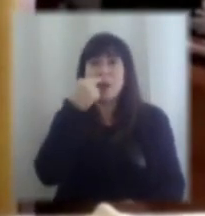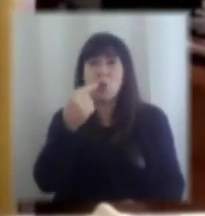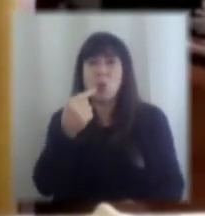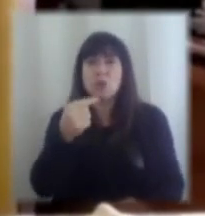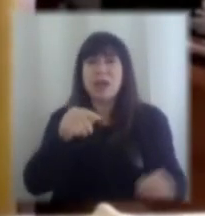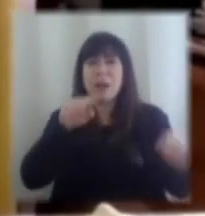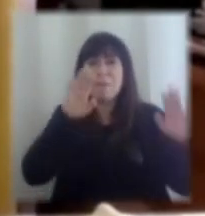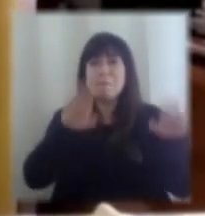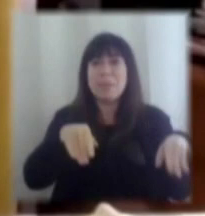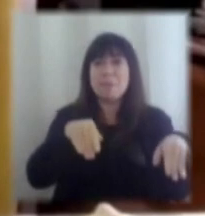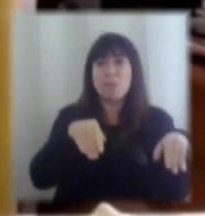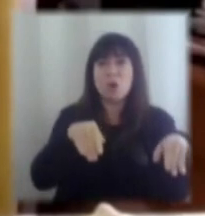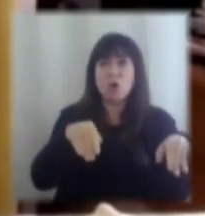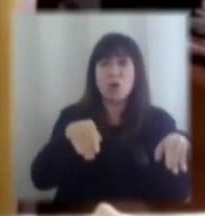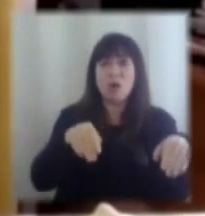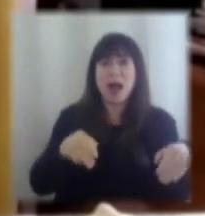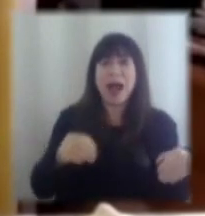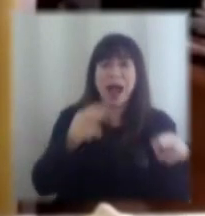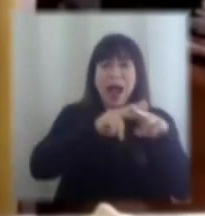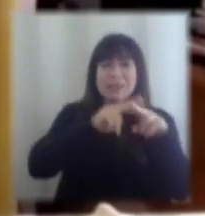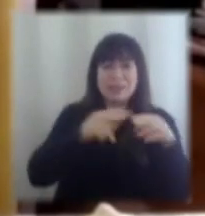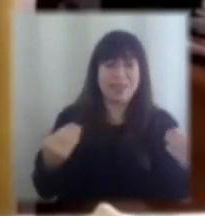bueno, es un gran debate entre economistas.